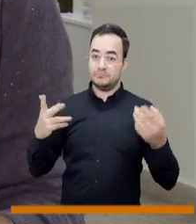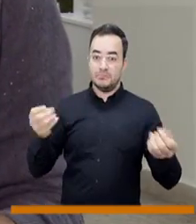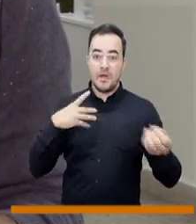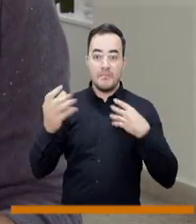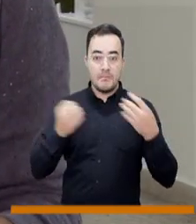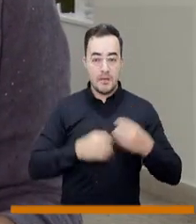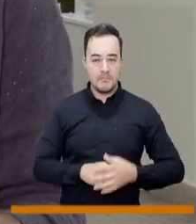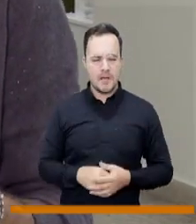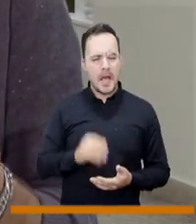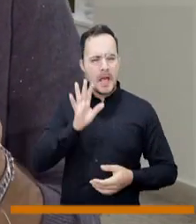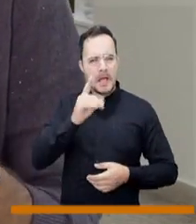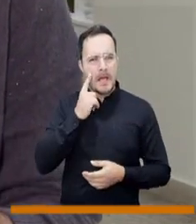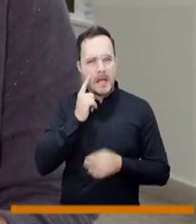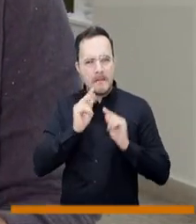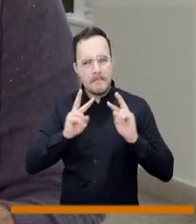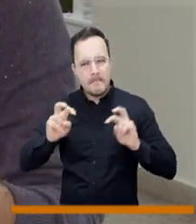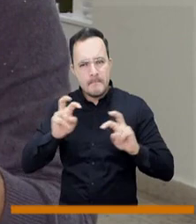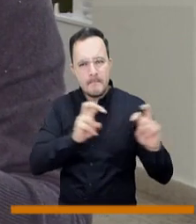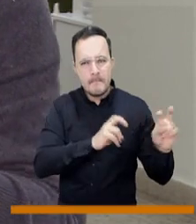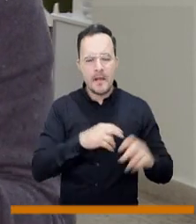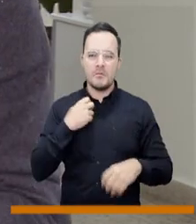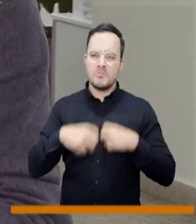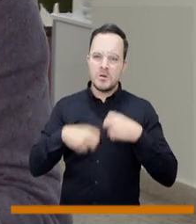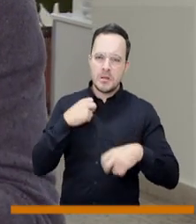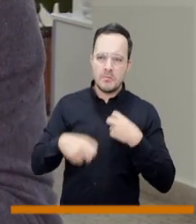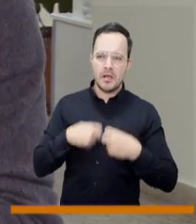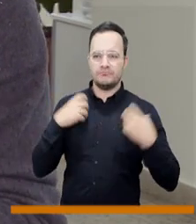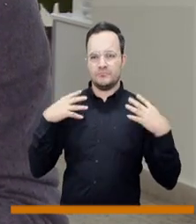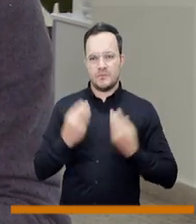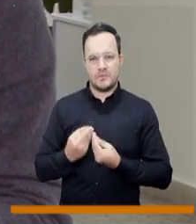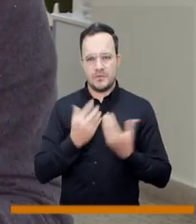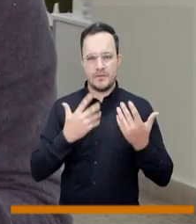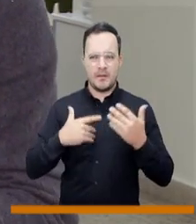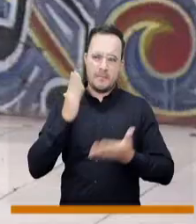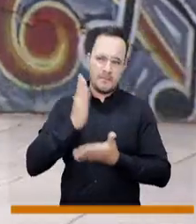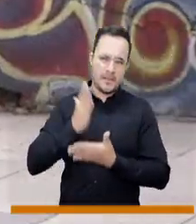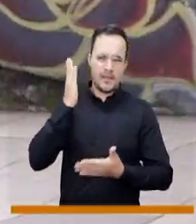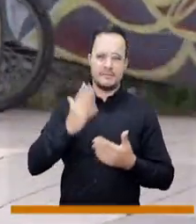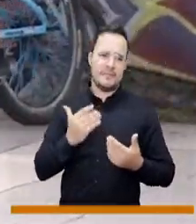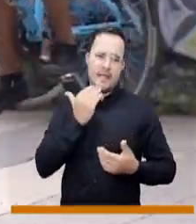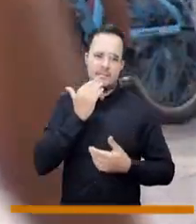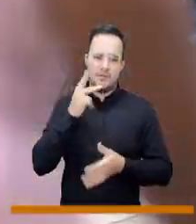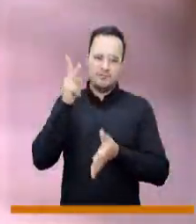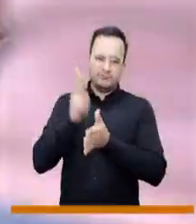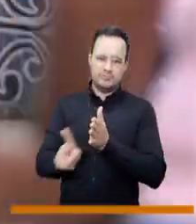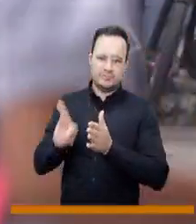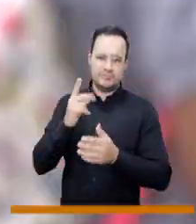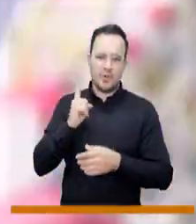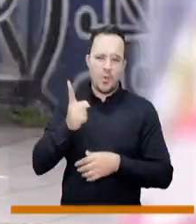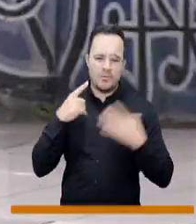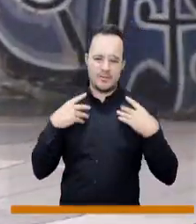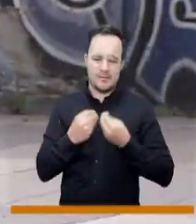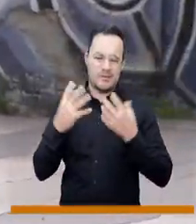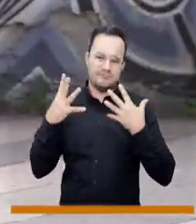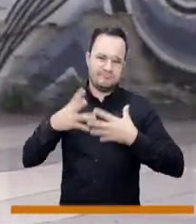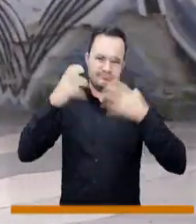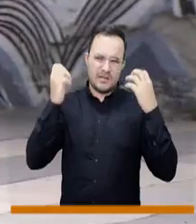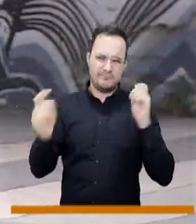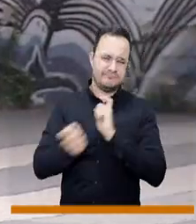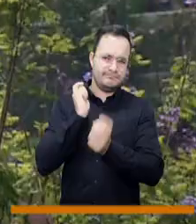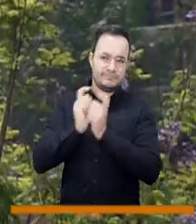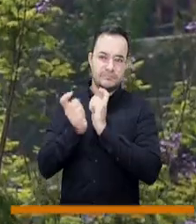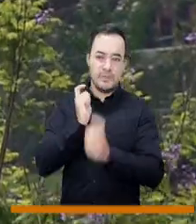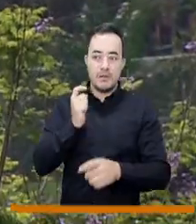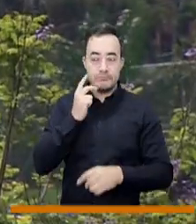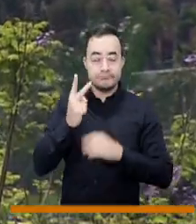Si uno se pone a revisar, se da cuenta que las problemáticas por convivencia, gran parte de los delitos de alto impacto como los homicidios por